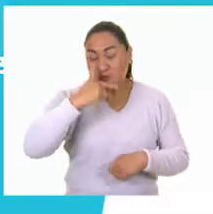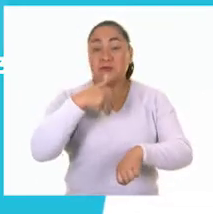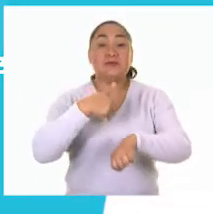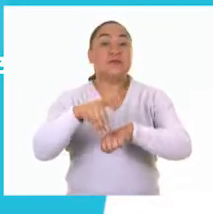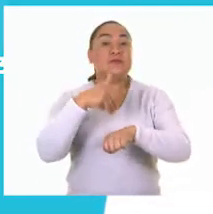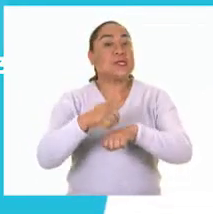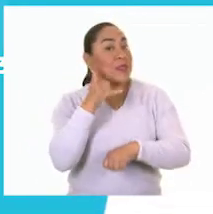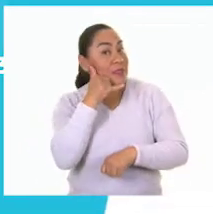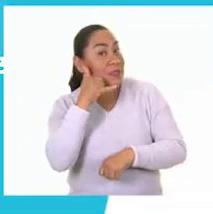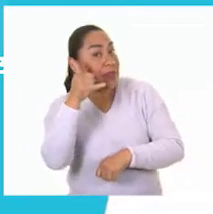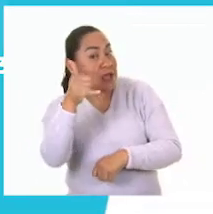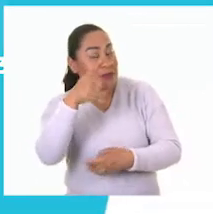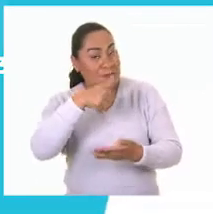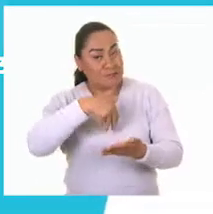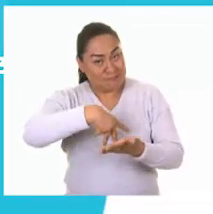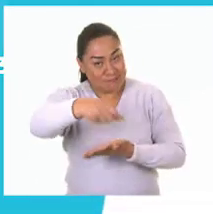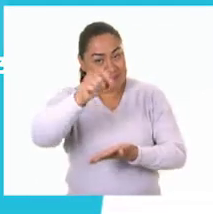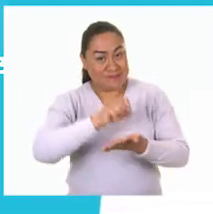teléfono